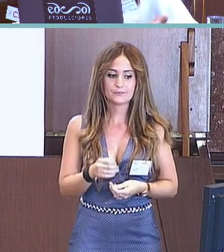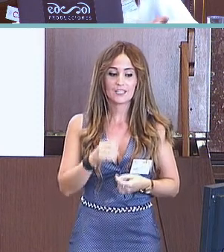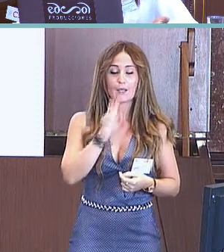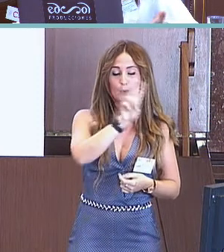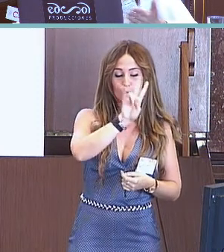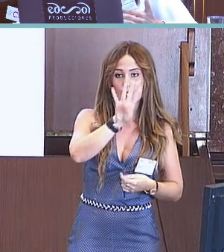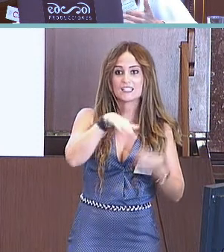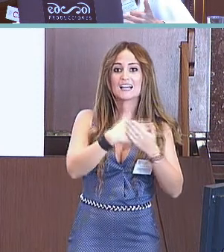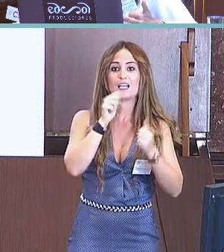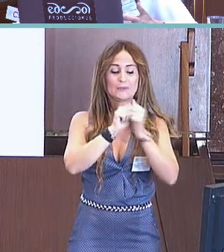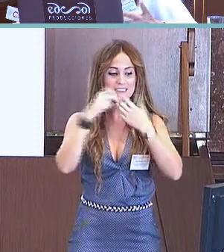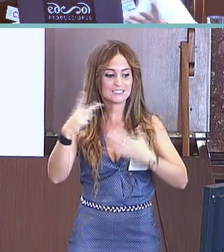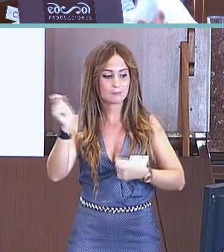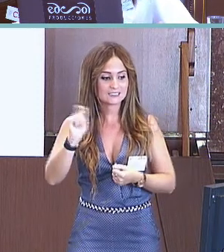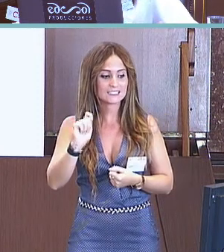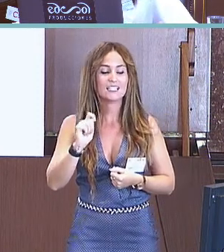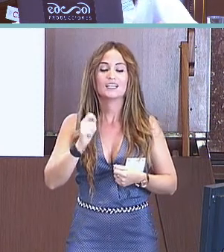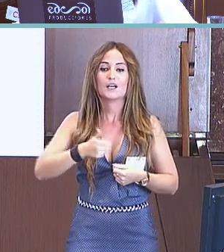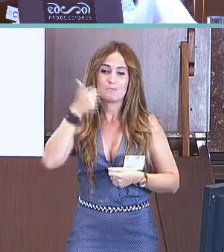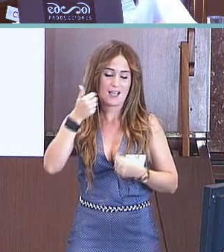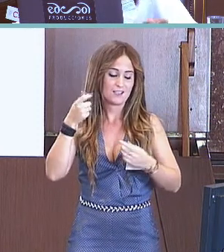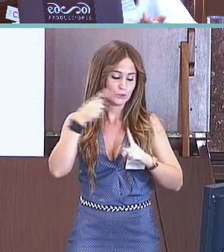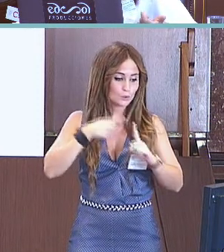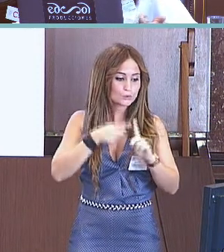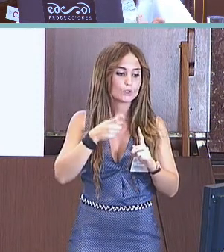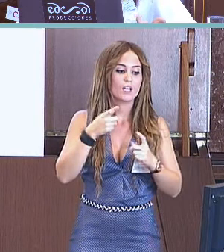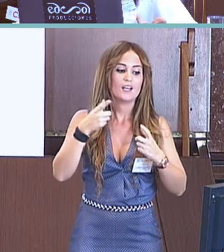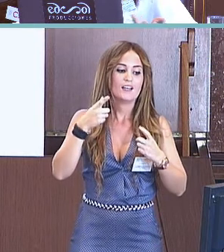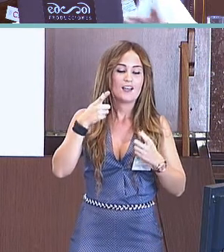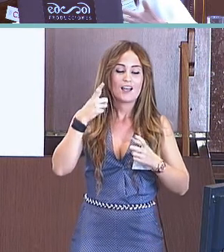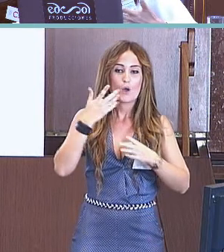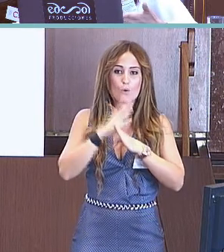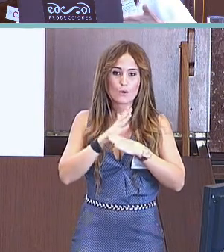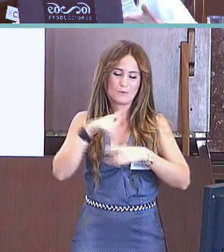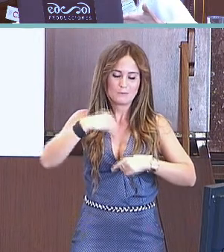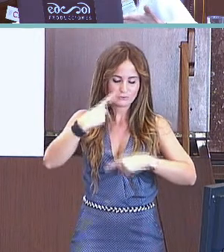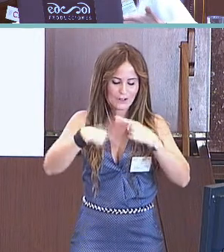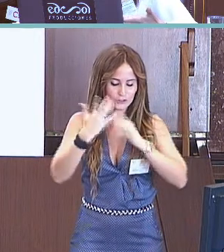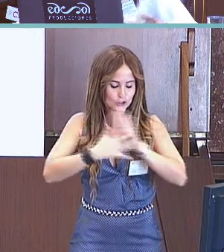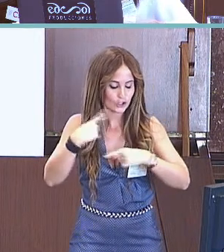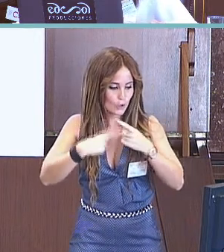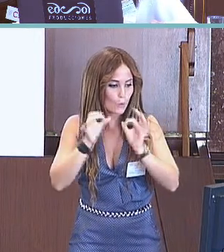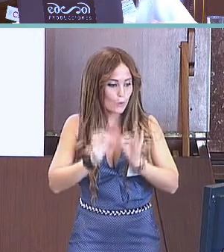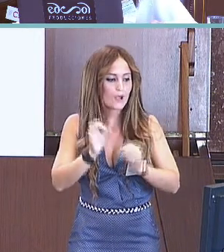De 24 a 27 meses, juegos y rutinas, animales y cuantificadores.